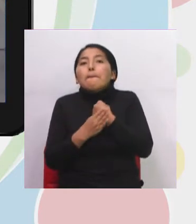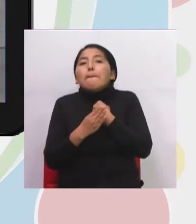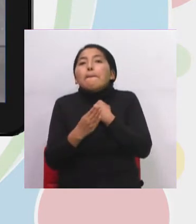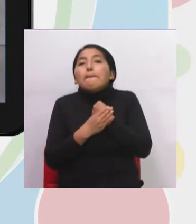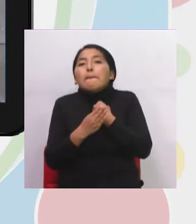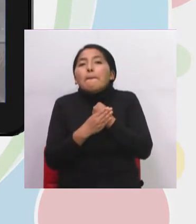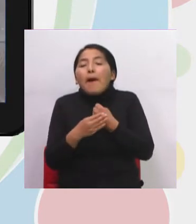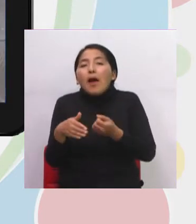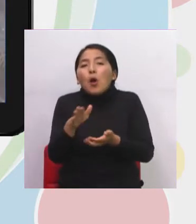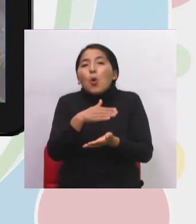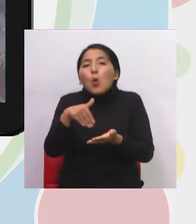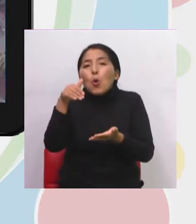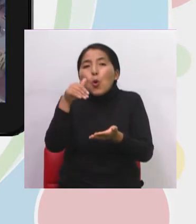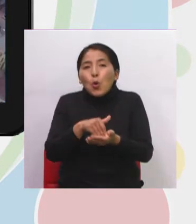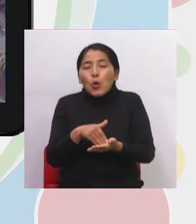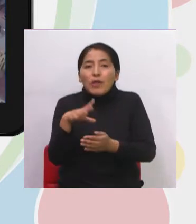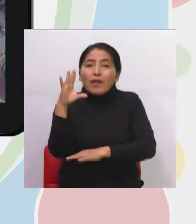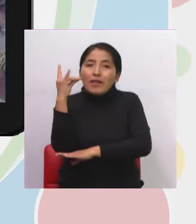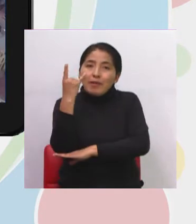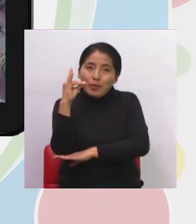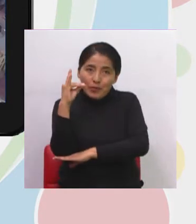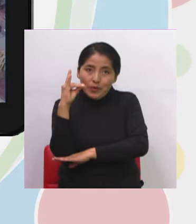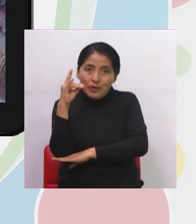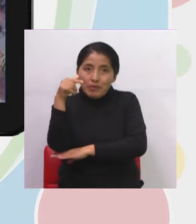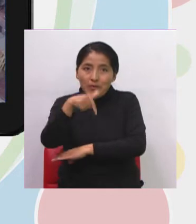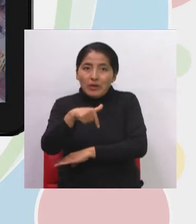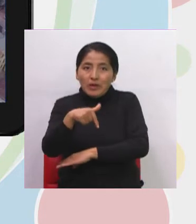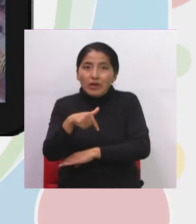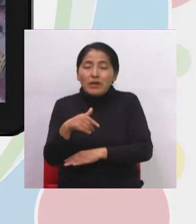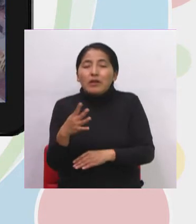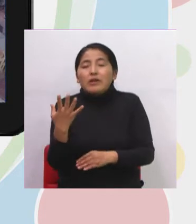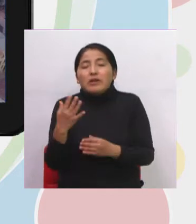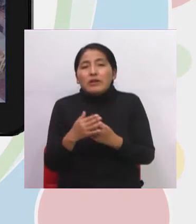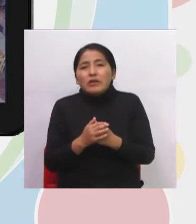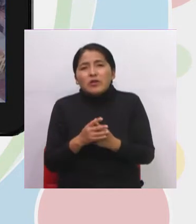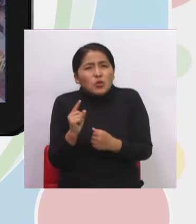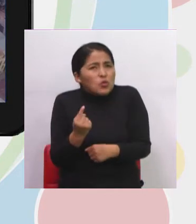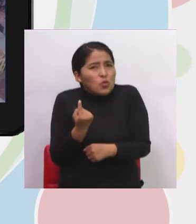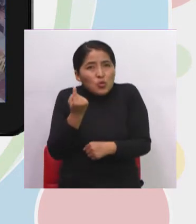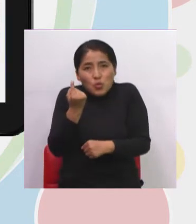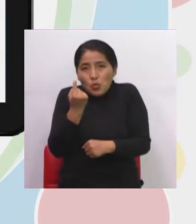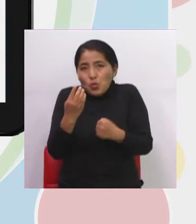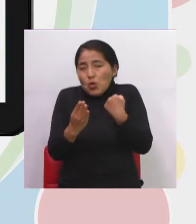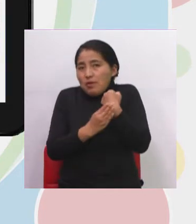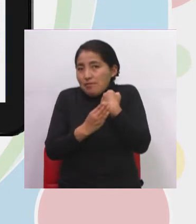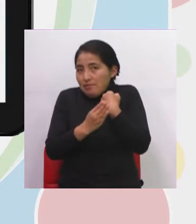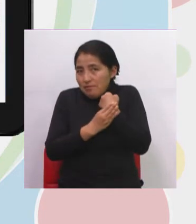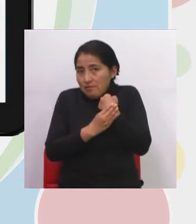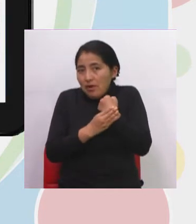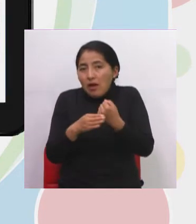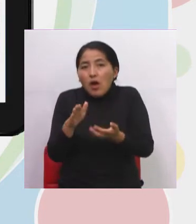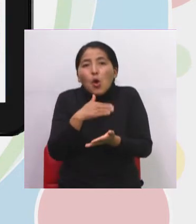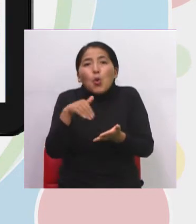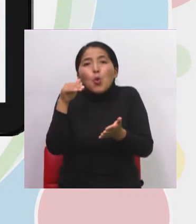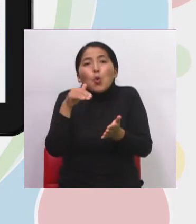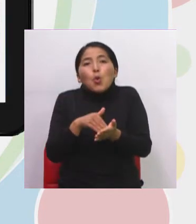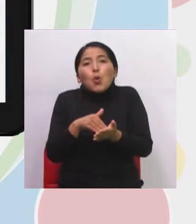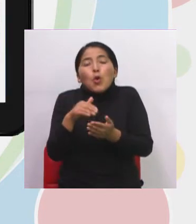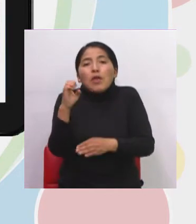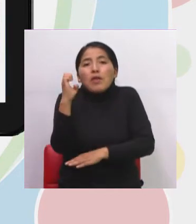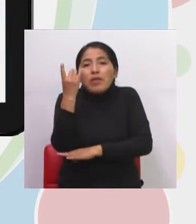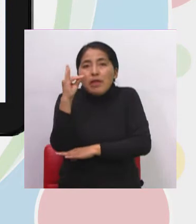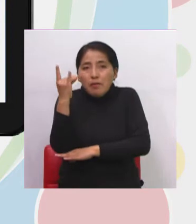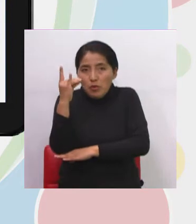de Bolivia, en nuestro país. Solamente esta entidad financiera es el único encargado y